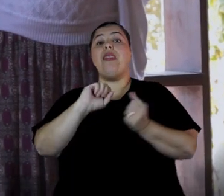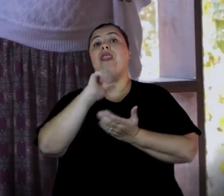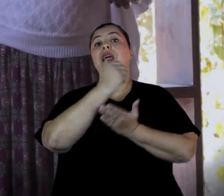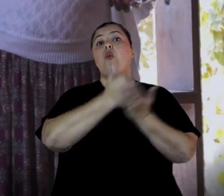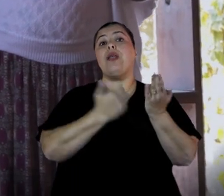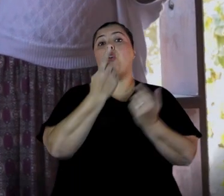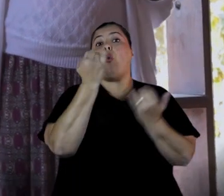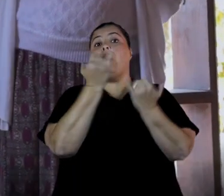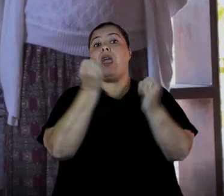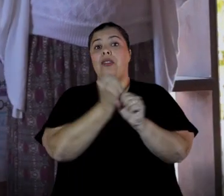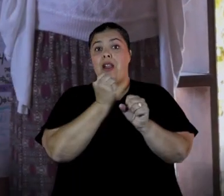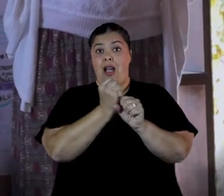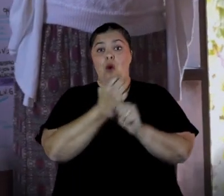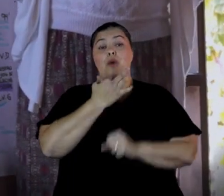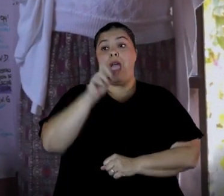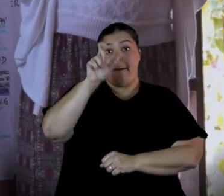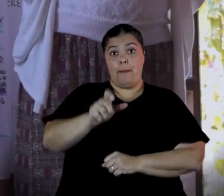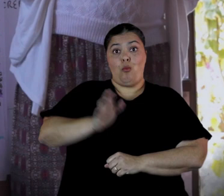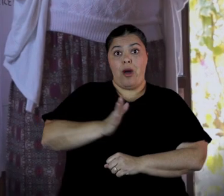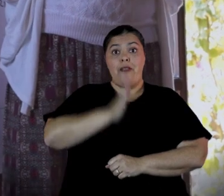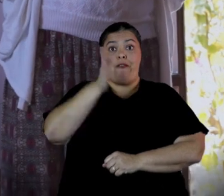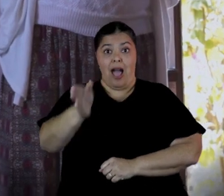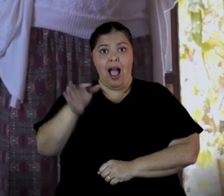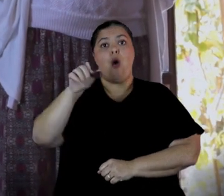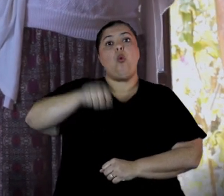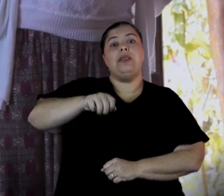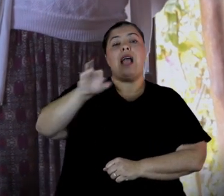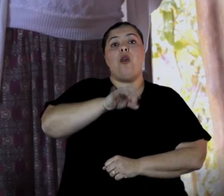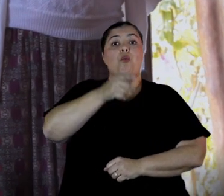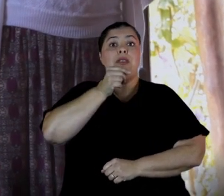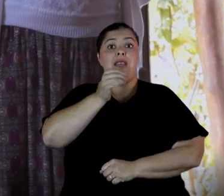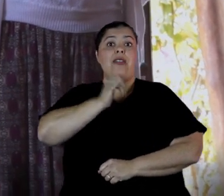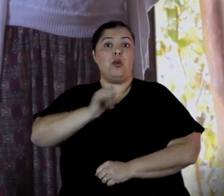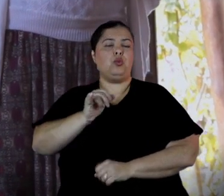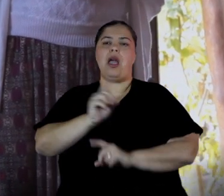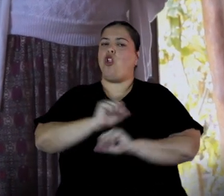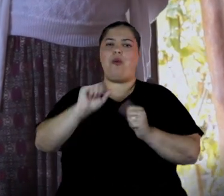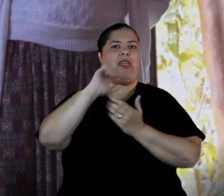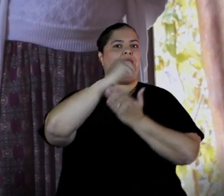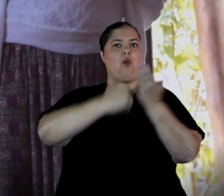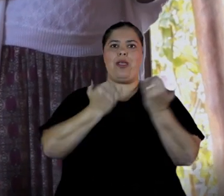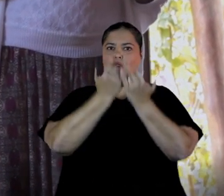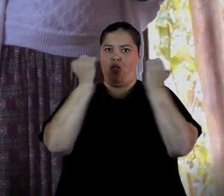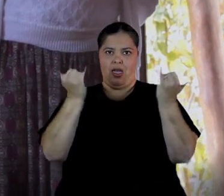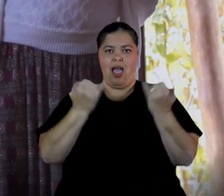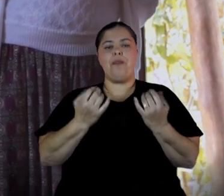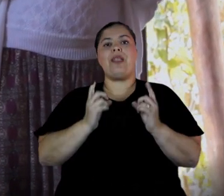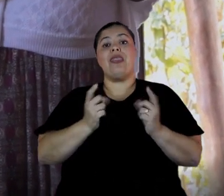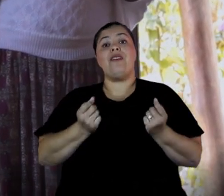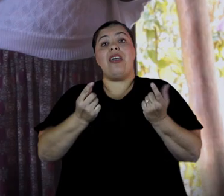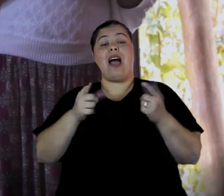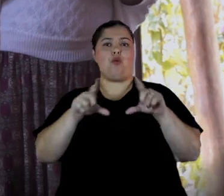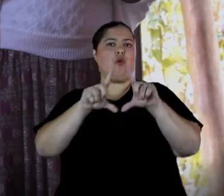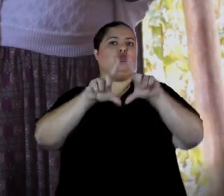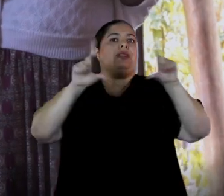realice la denuncia o que tenga que ir a nivel judicial a una audiencia, tiene una certificación legal en la cual no